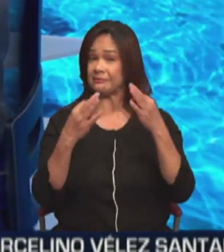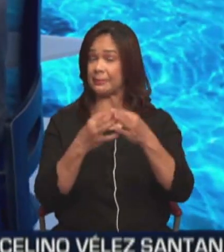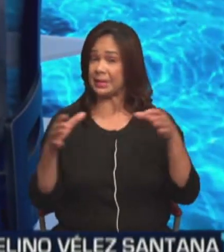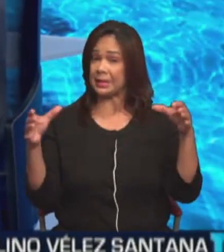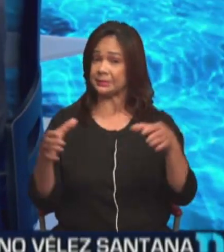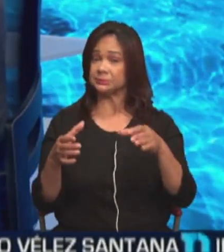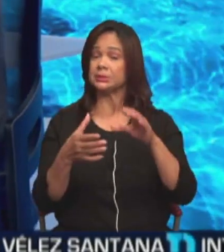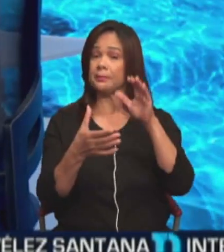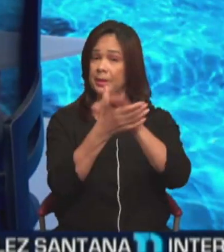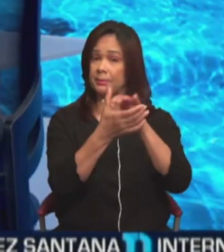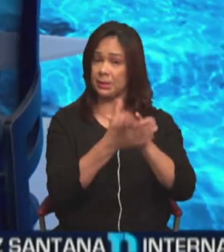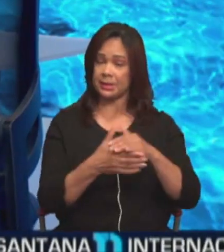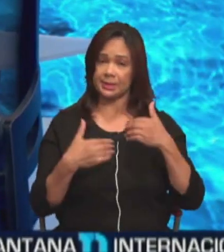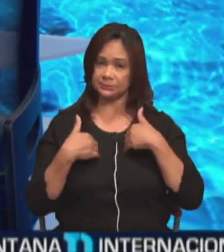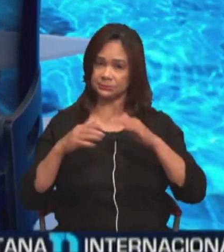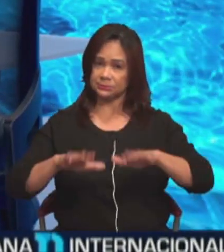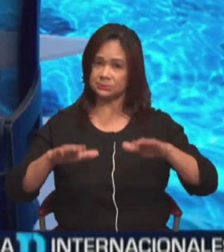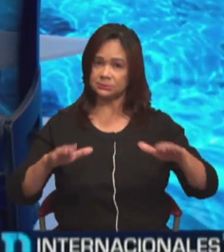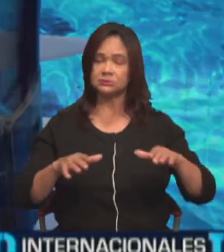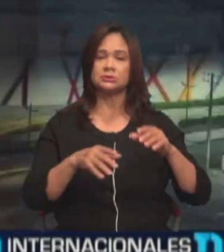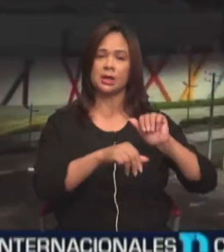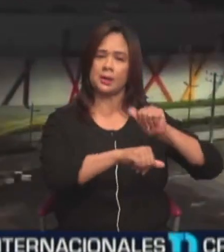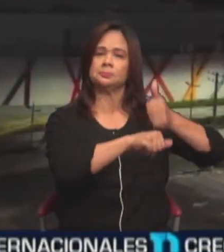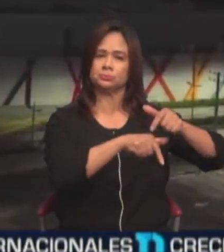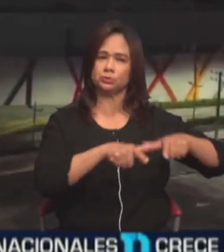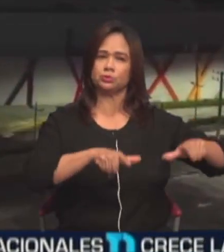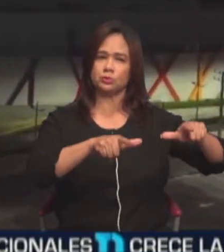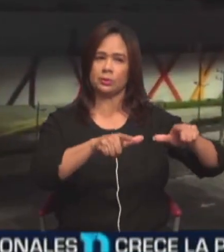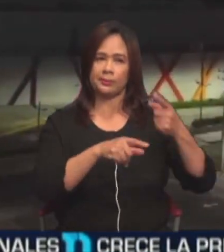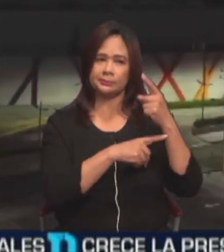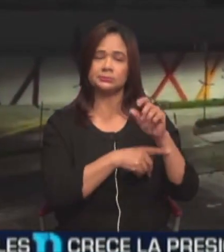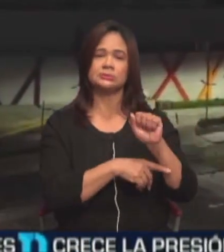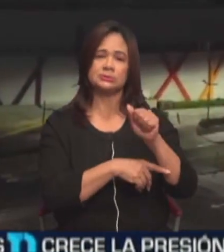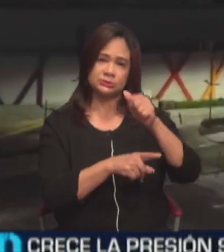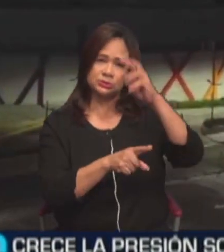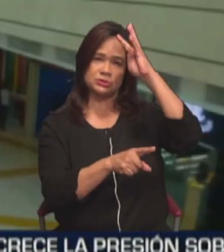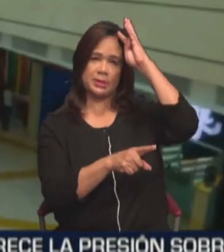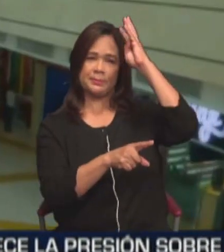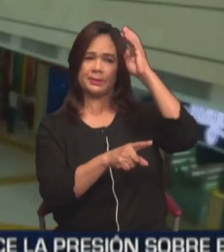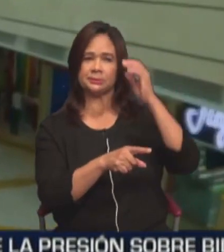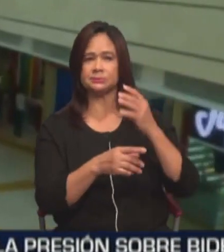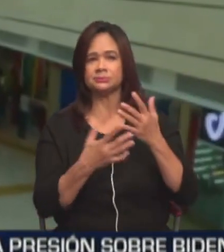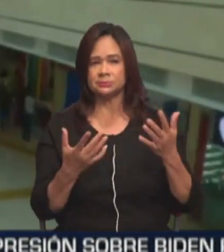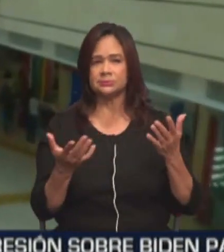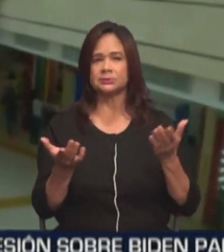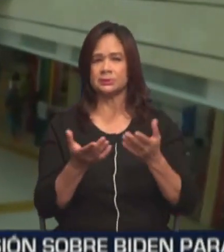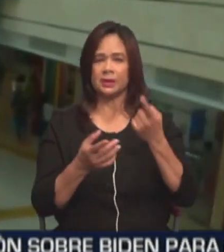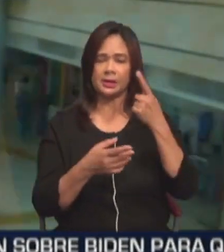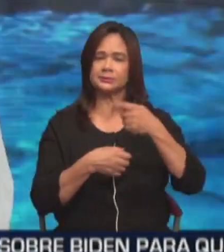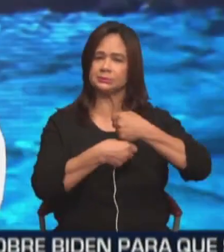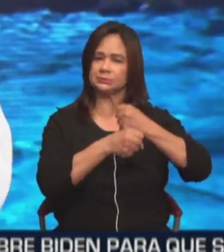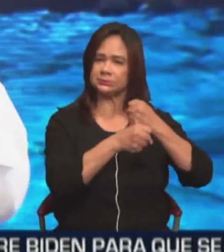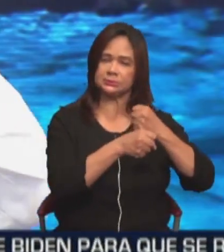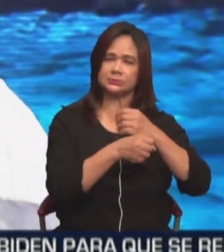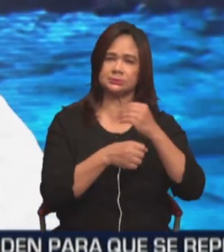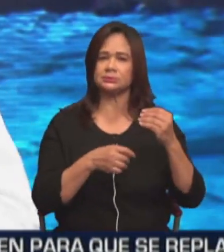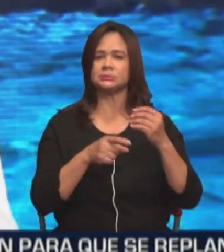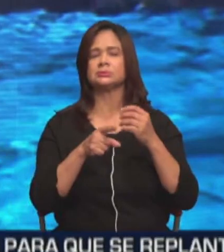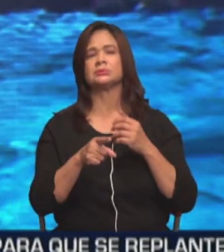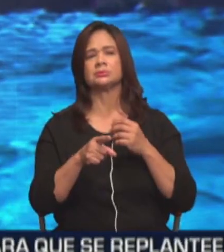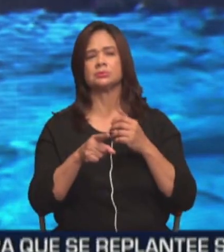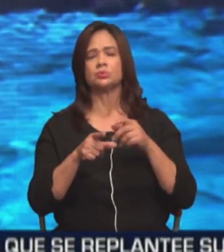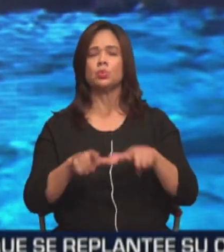esas parejas tienen niños. Le creo un área de niños. En San Bill tenían todas esas áreas, pero yo aquí la he tenido que crear. Tengo una